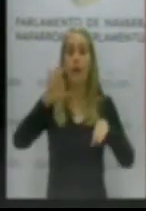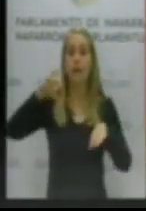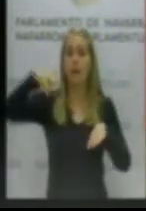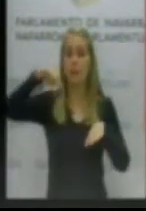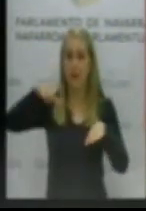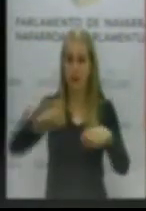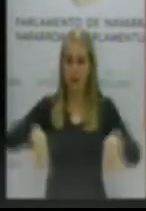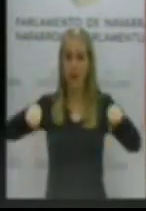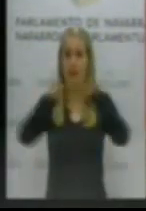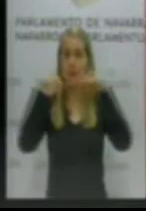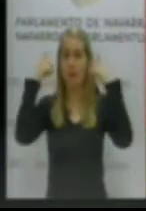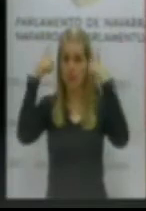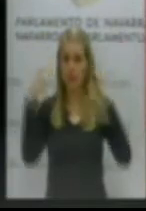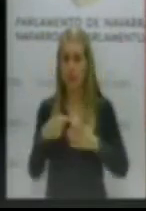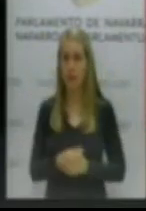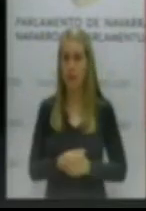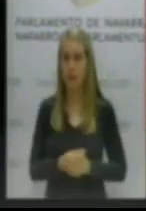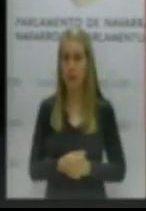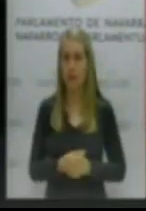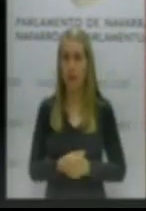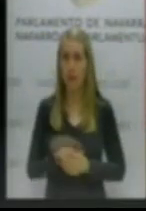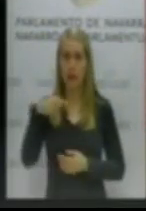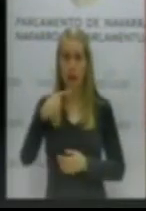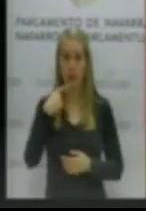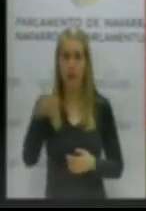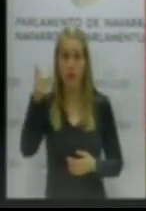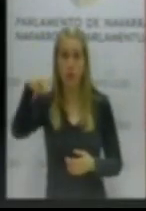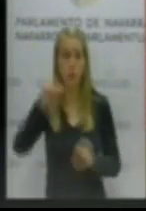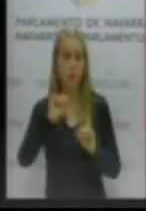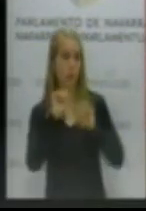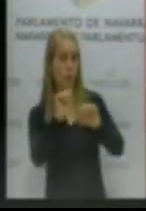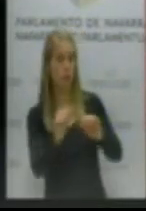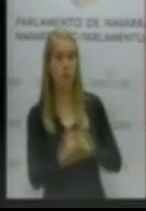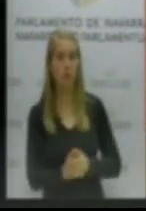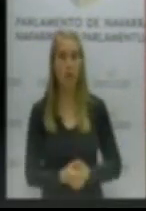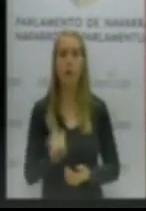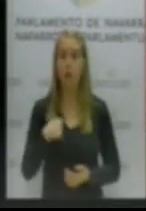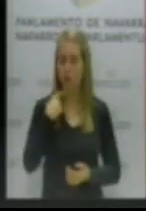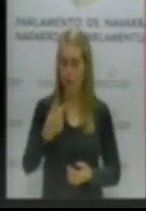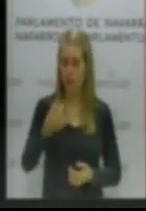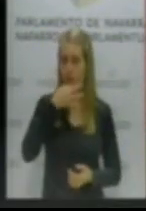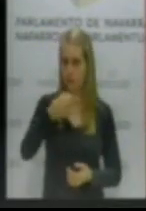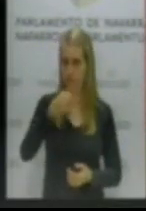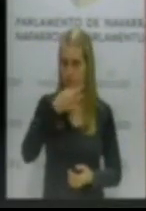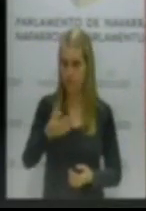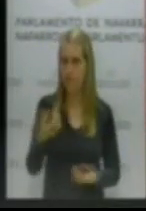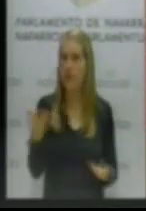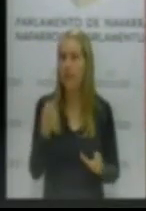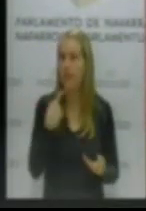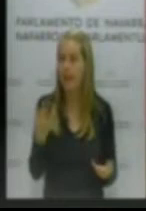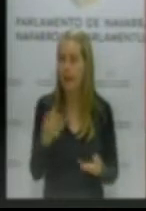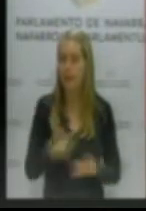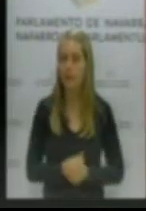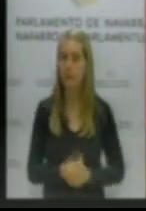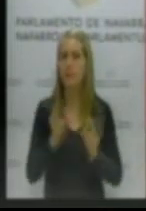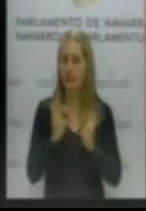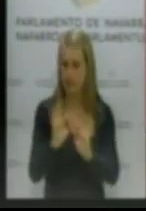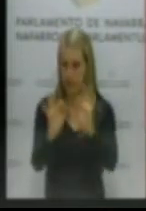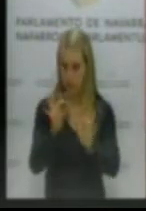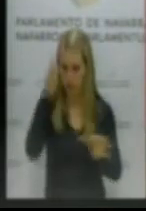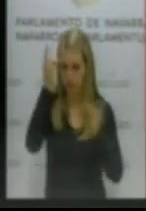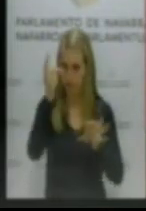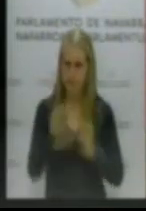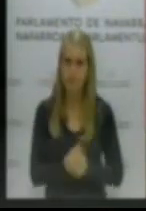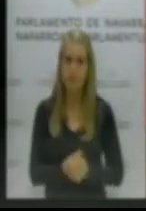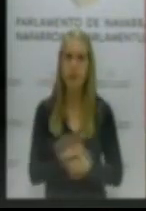pensiones al SMI. Ese que hoy usted desacredita. Y le voy a decir sus declaraciones. ¿Qué declaraciones decía? Decía exactamente se